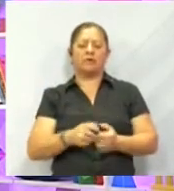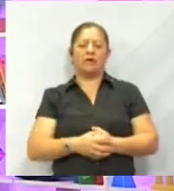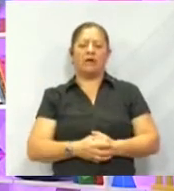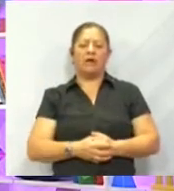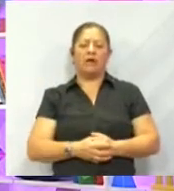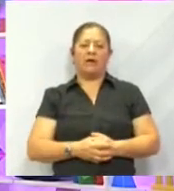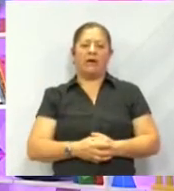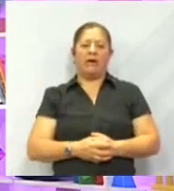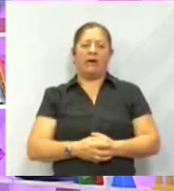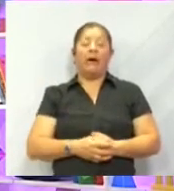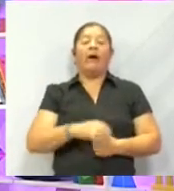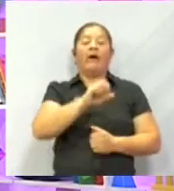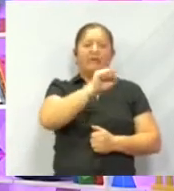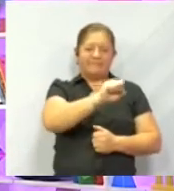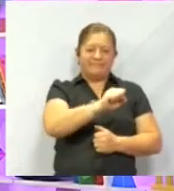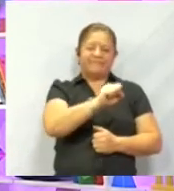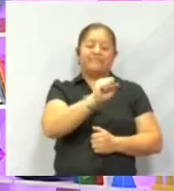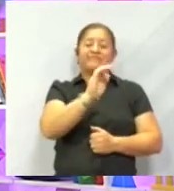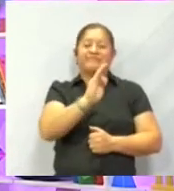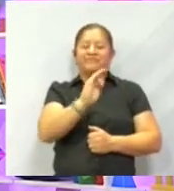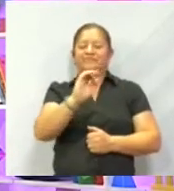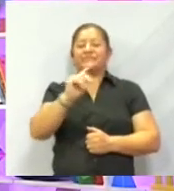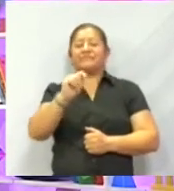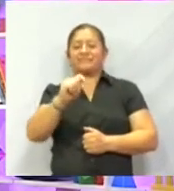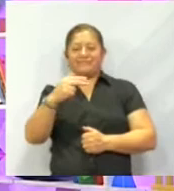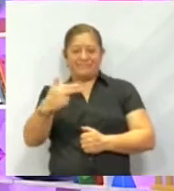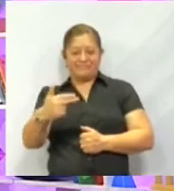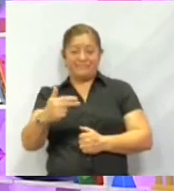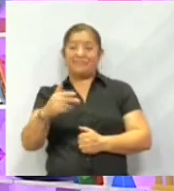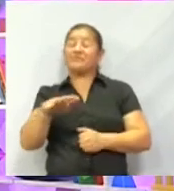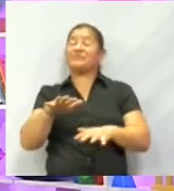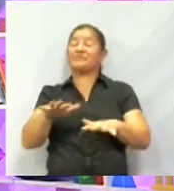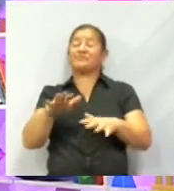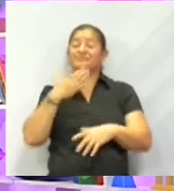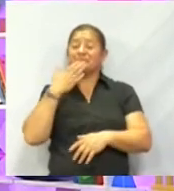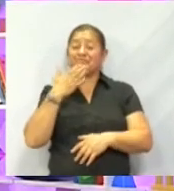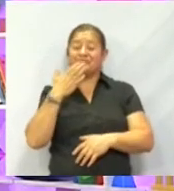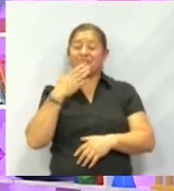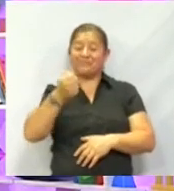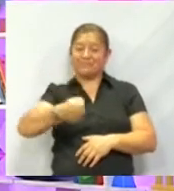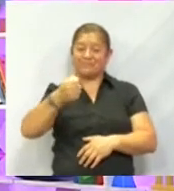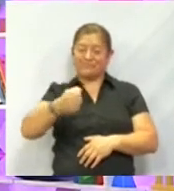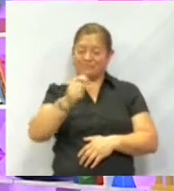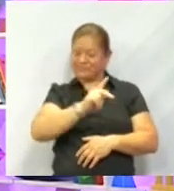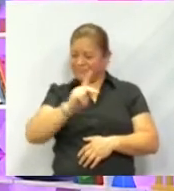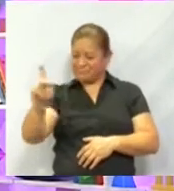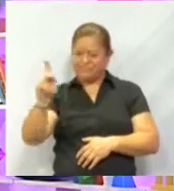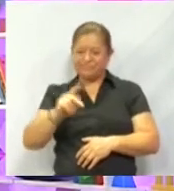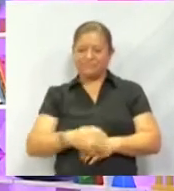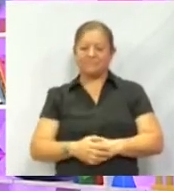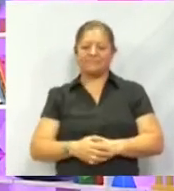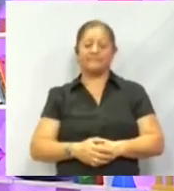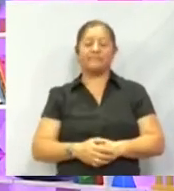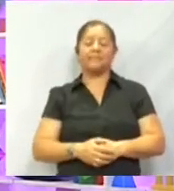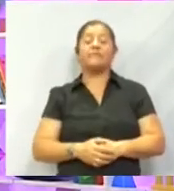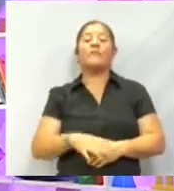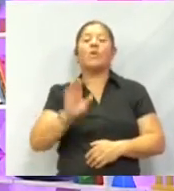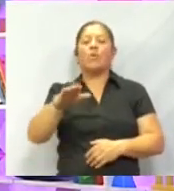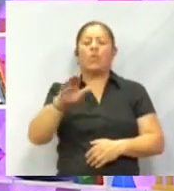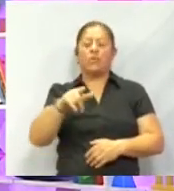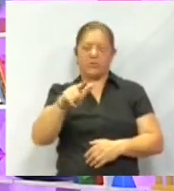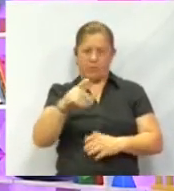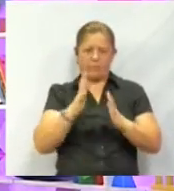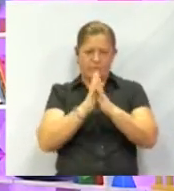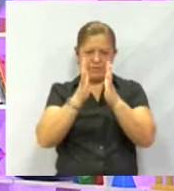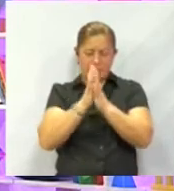De San Francisco Tetlanoca. ¡Wow! Muy bien, un saludo a todo lo de San Francisco Tetlanoca nuevamente. Oye, ¿quieres